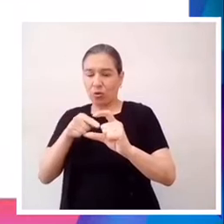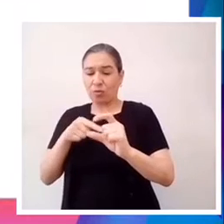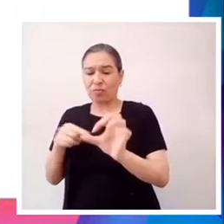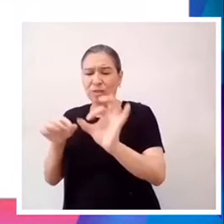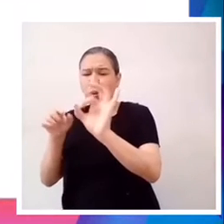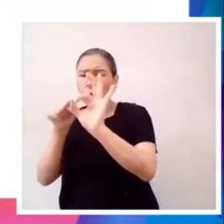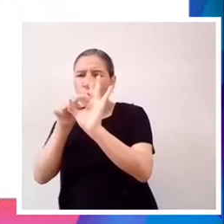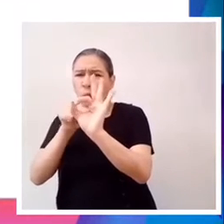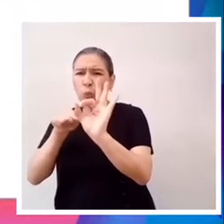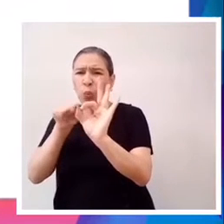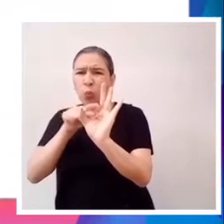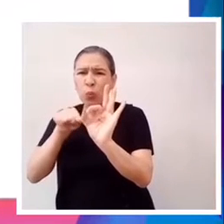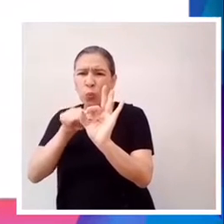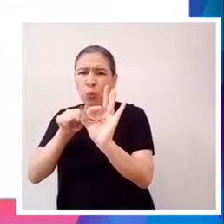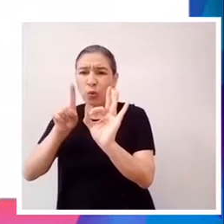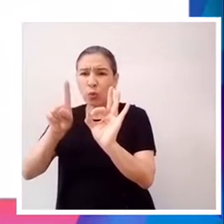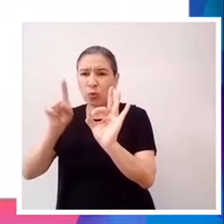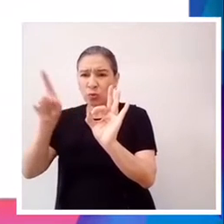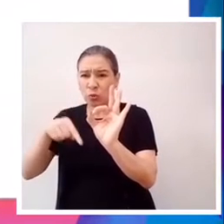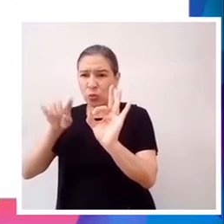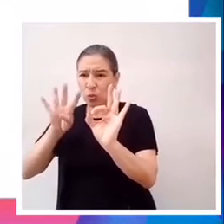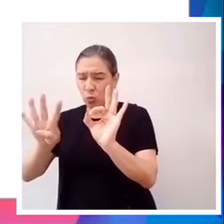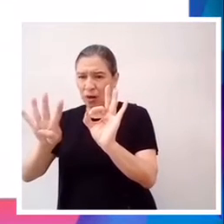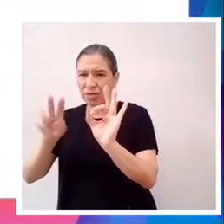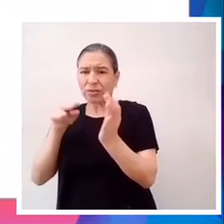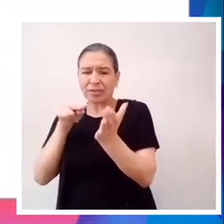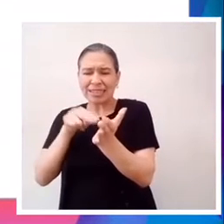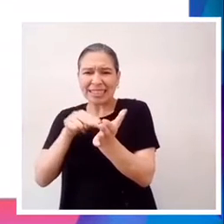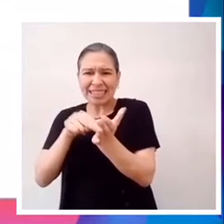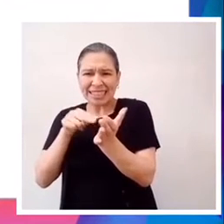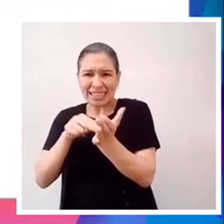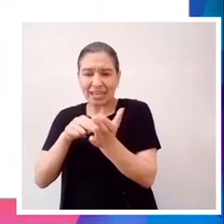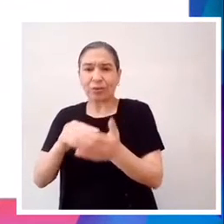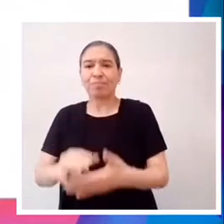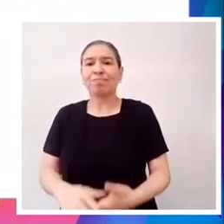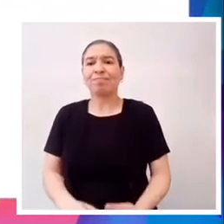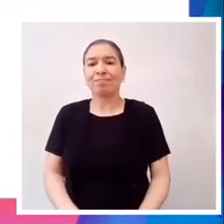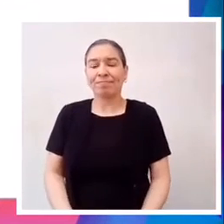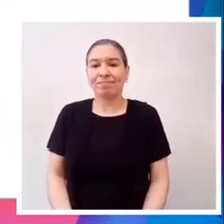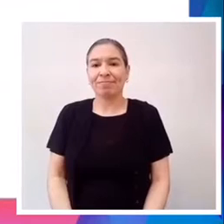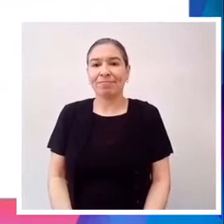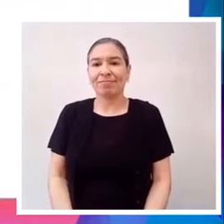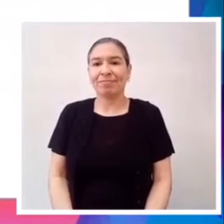y el último con 1 cuarto de pulgada en color negro.